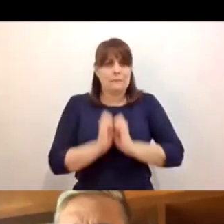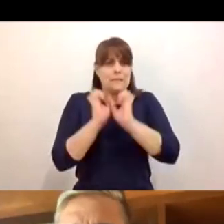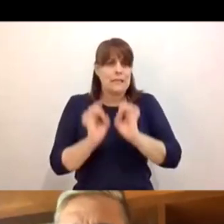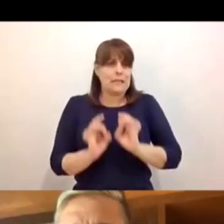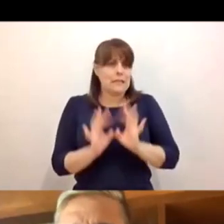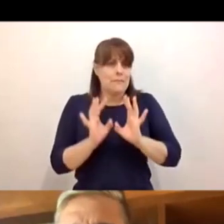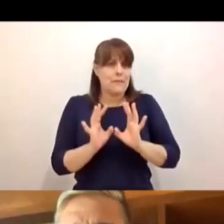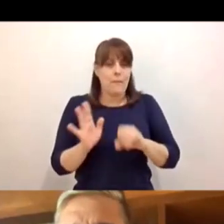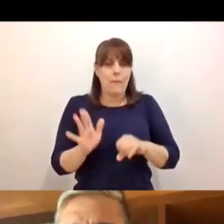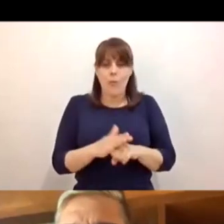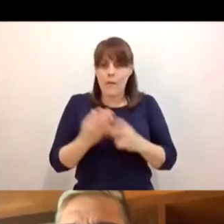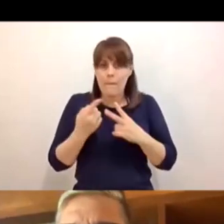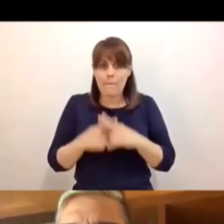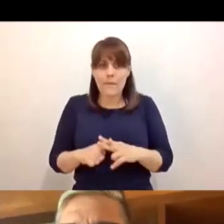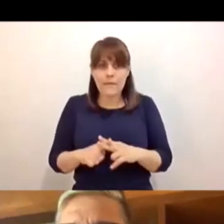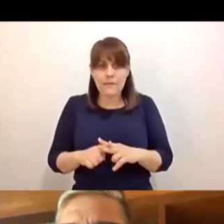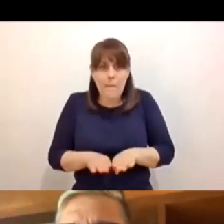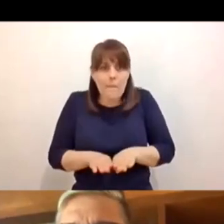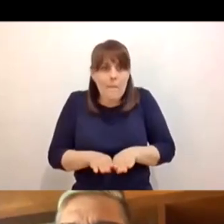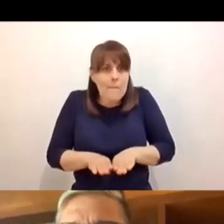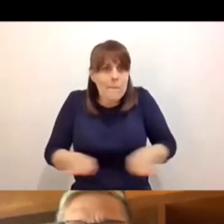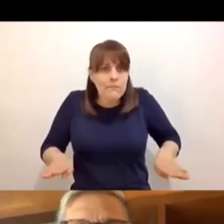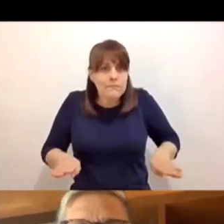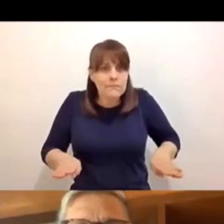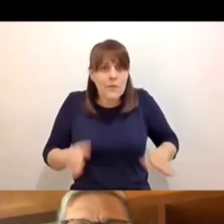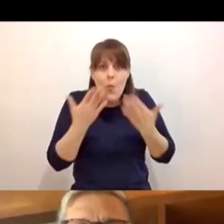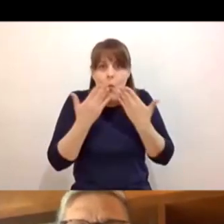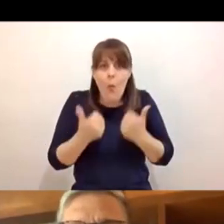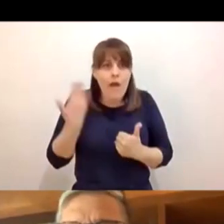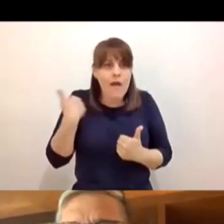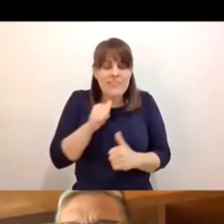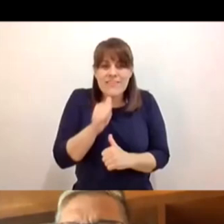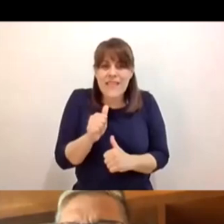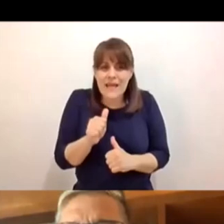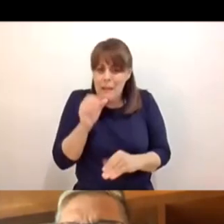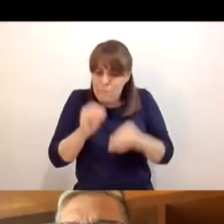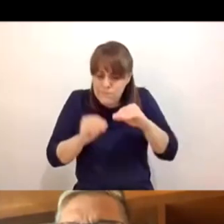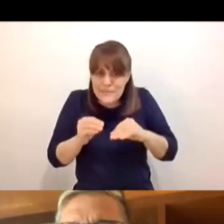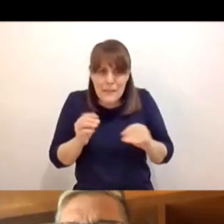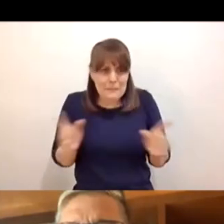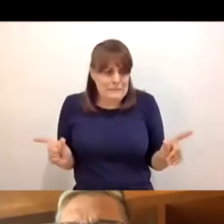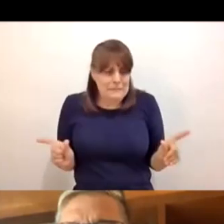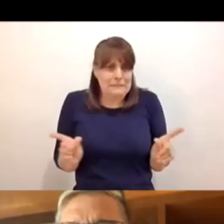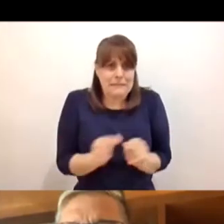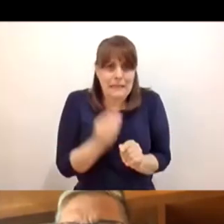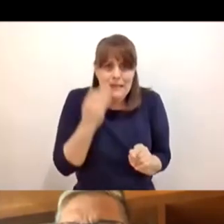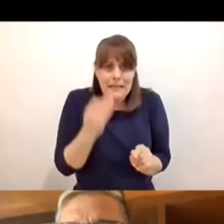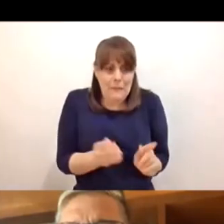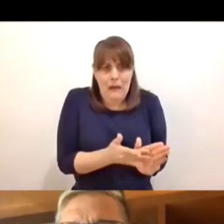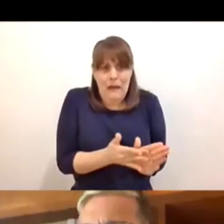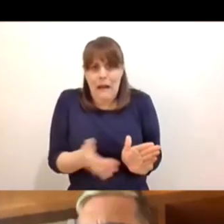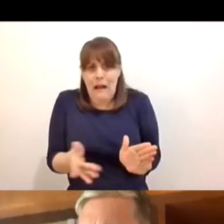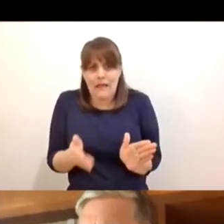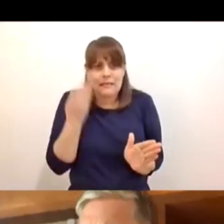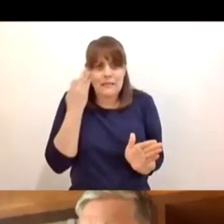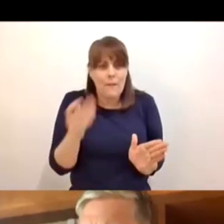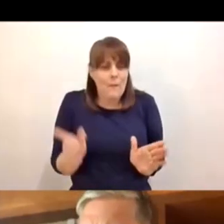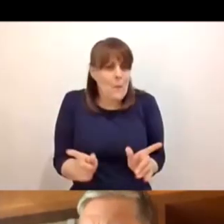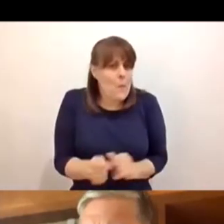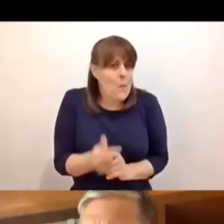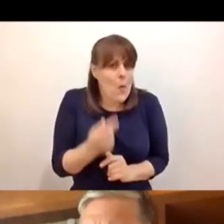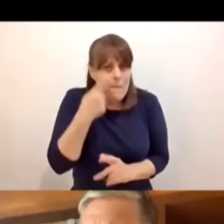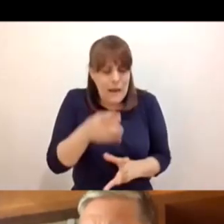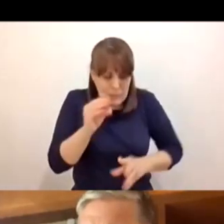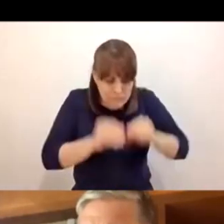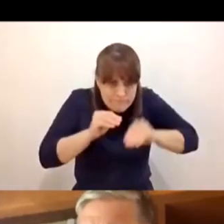paró de cero, tuvo que ser construido en poco tiempo, en pocos días me atrevo a decir, pero llegó para quedarse y